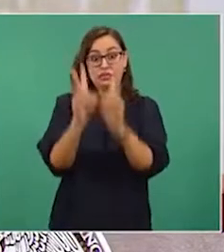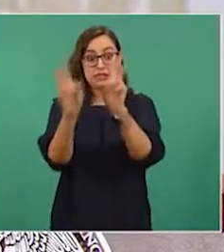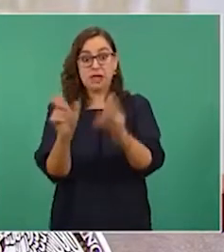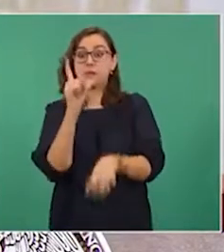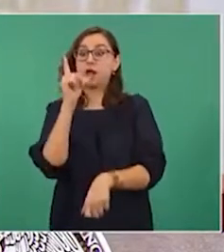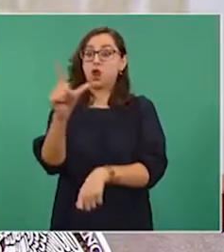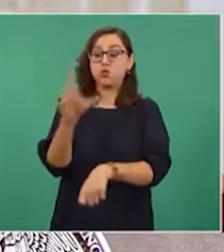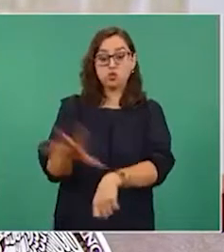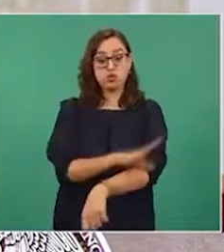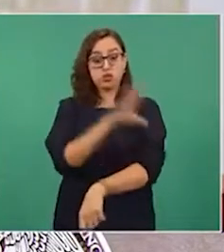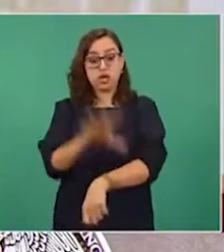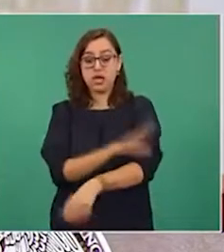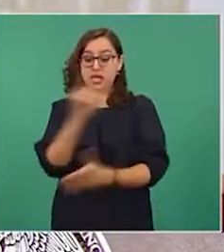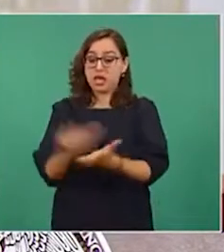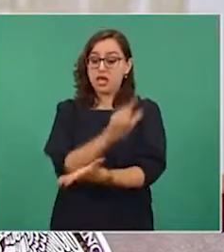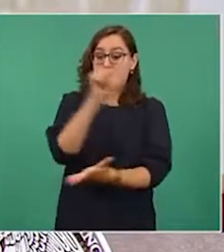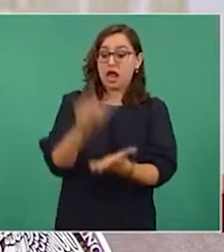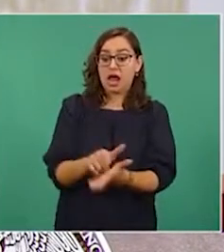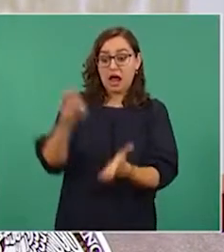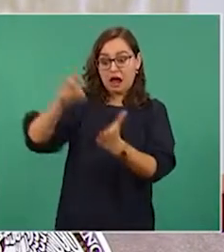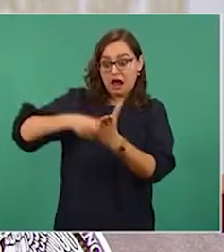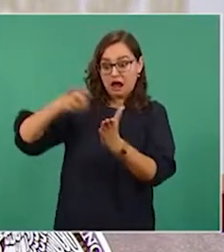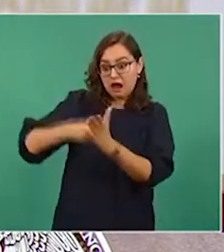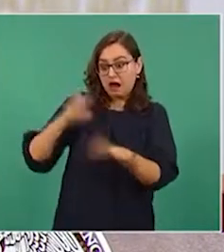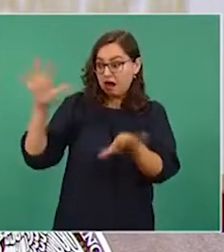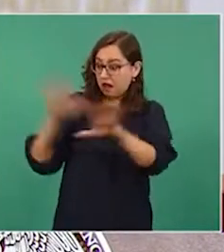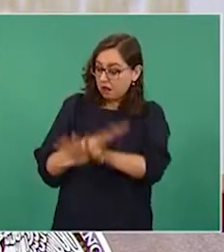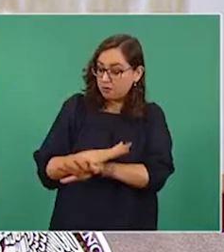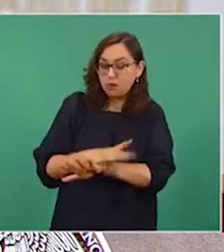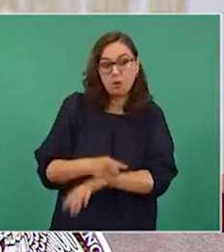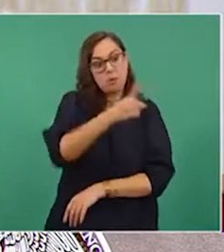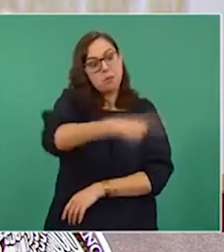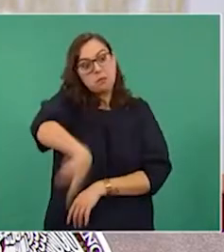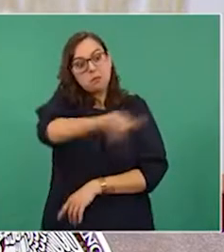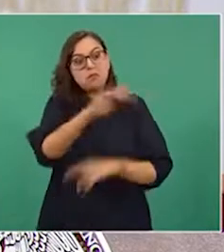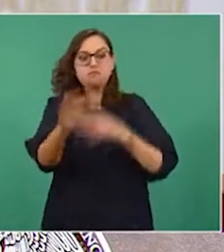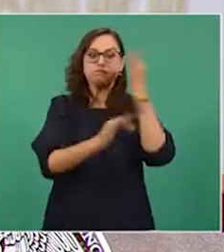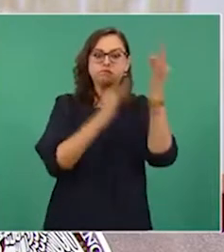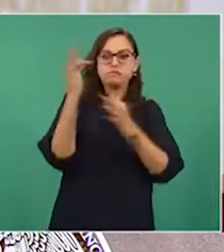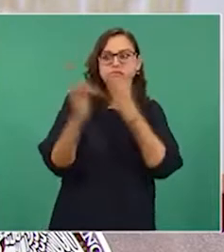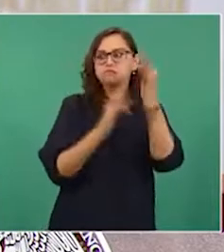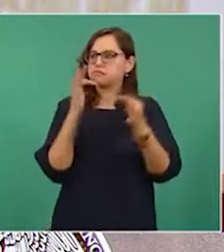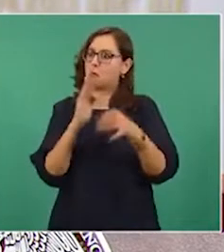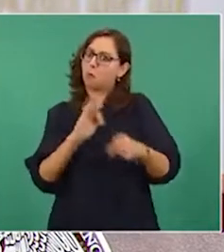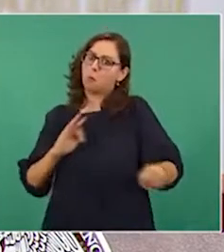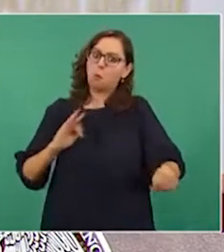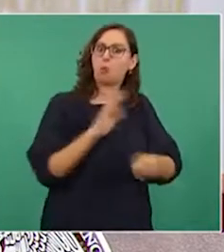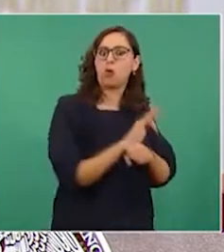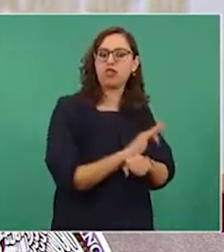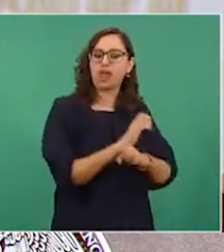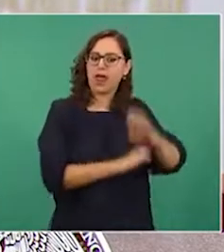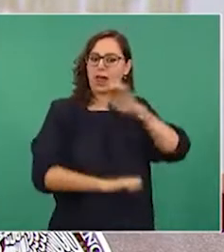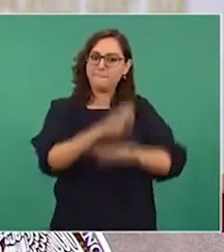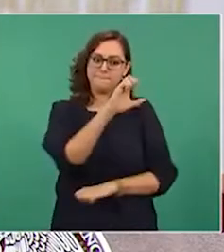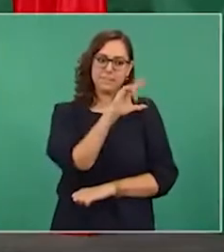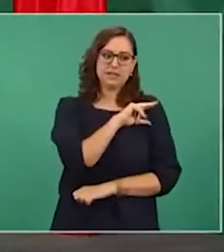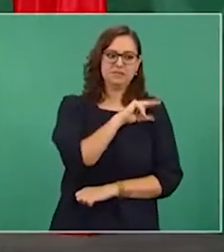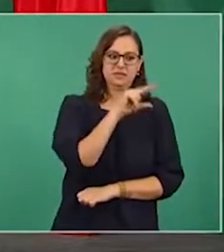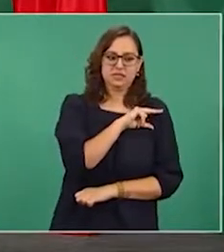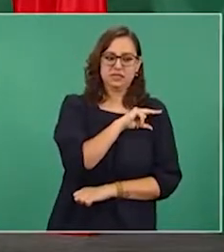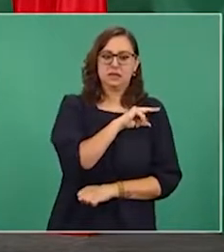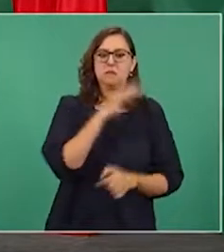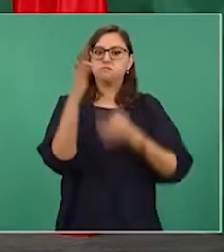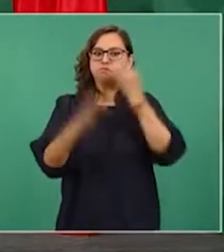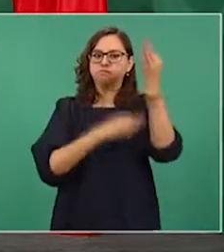inclinado por defender los intereses de las empresas privadas y hacer campaña para descalificar la propuesta